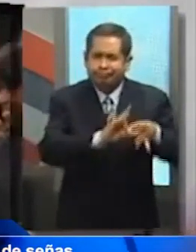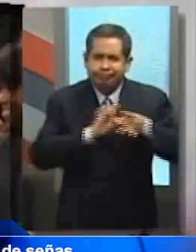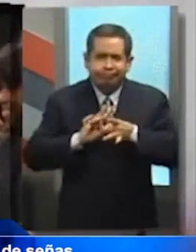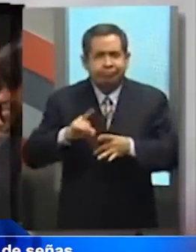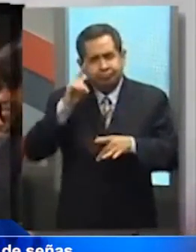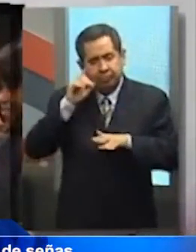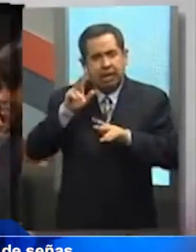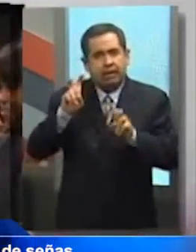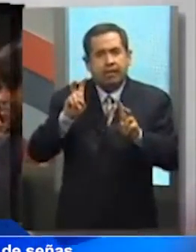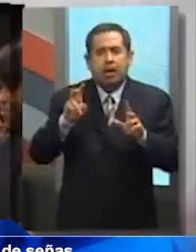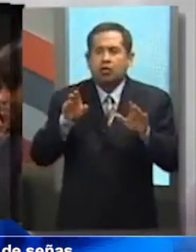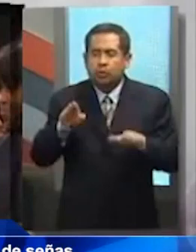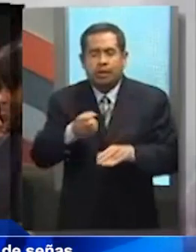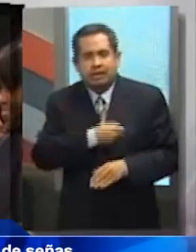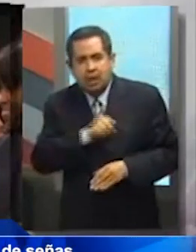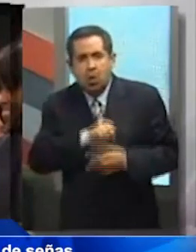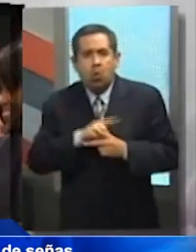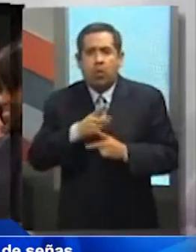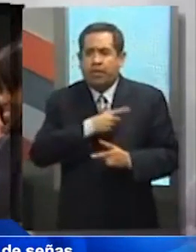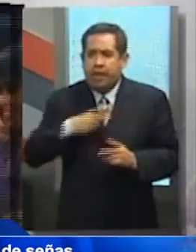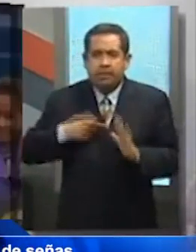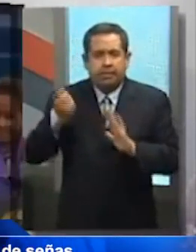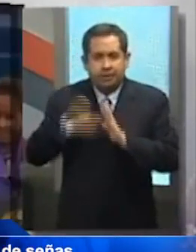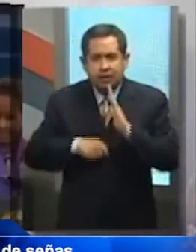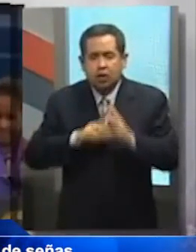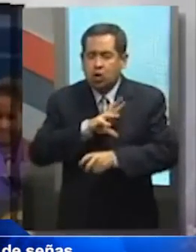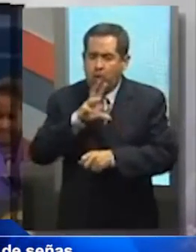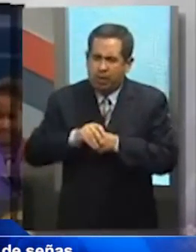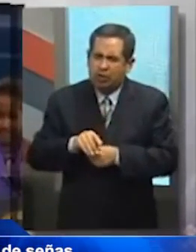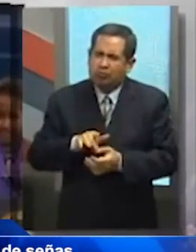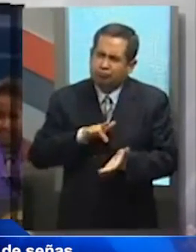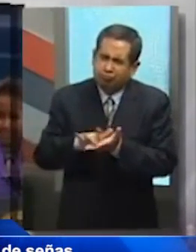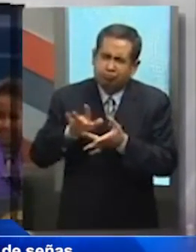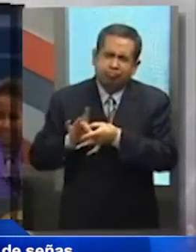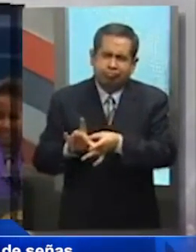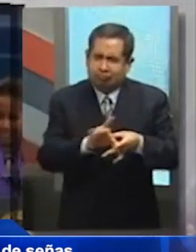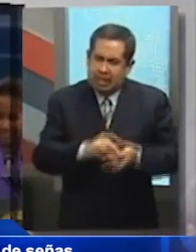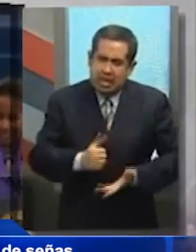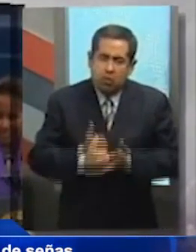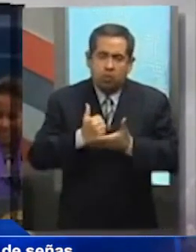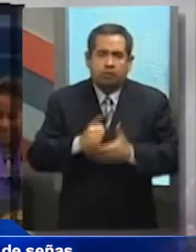problemas relacionados con temas de salud, déficit presupuestal y migración.